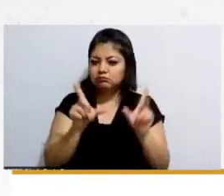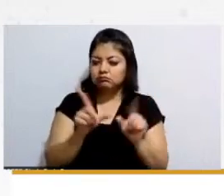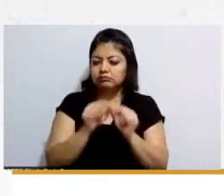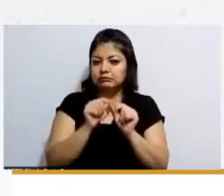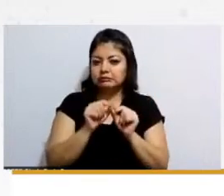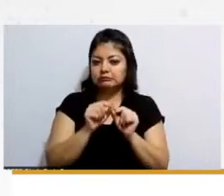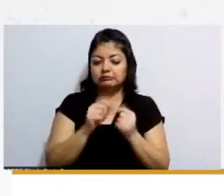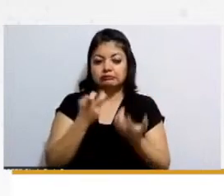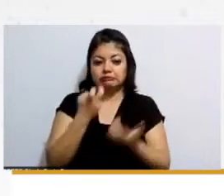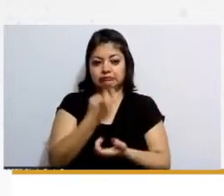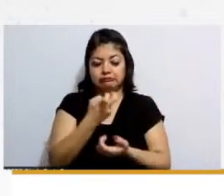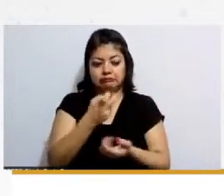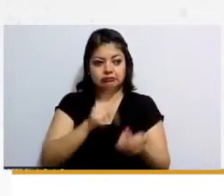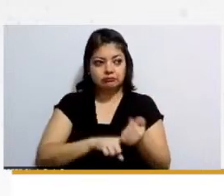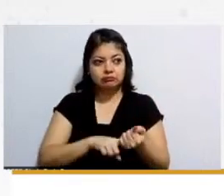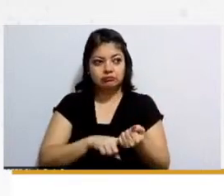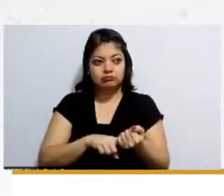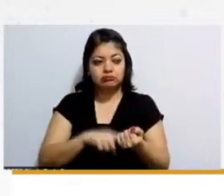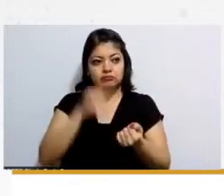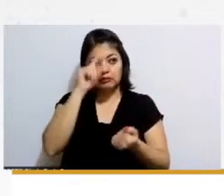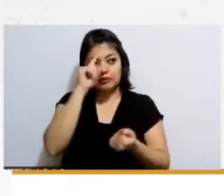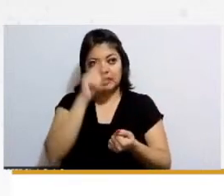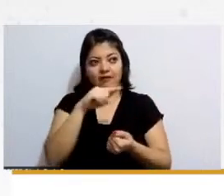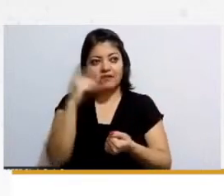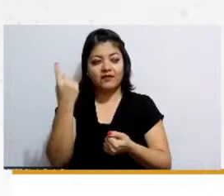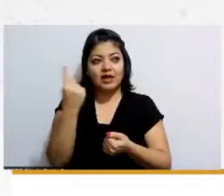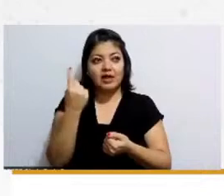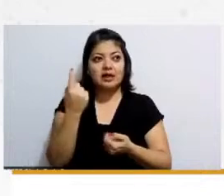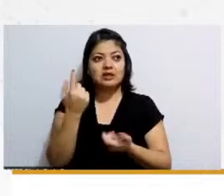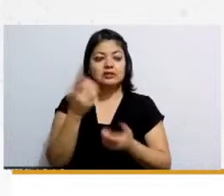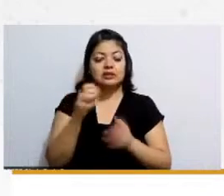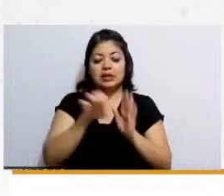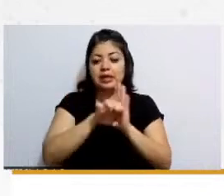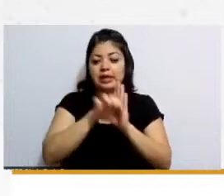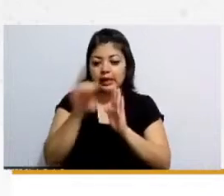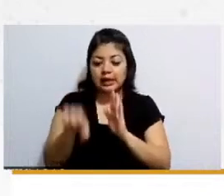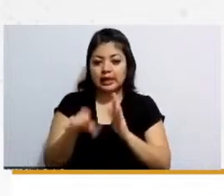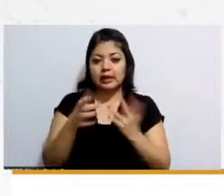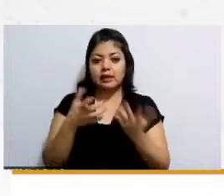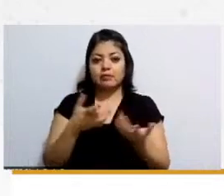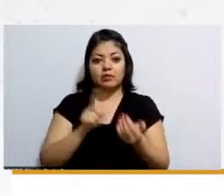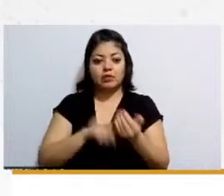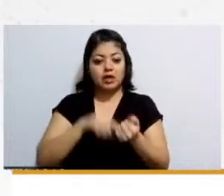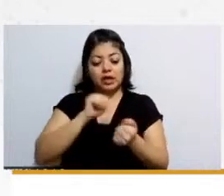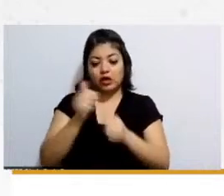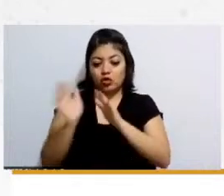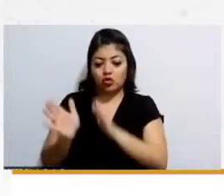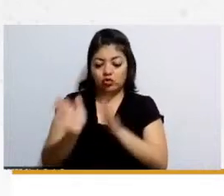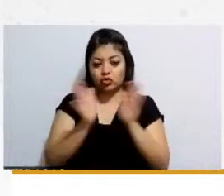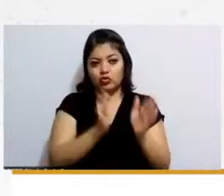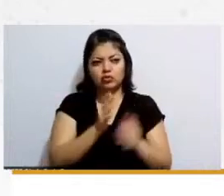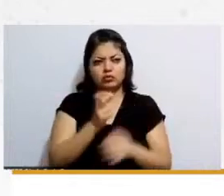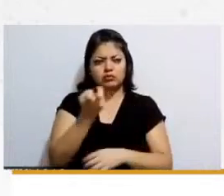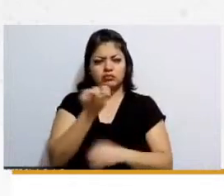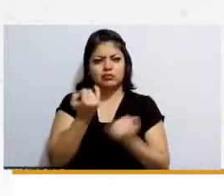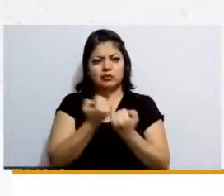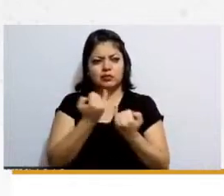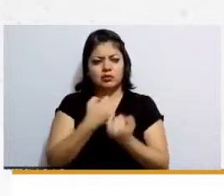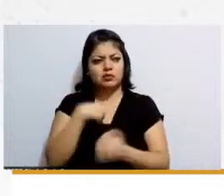está súper práctico viene este ejemplo después viene otro que me llamó mucho la atención